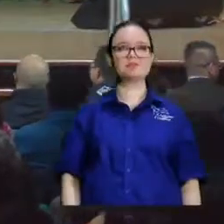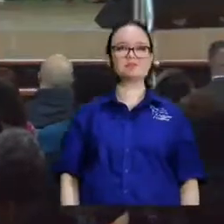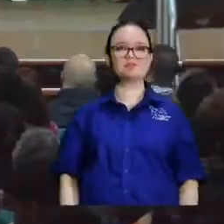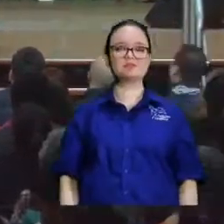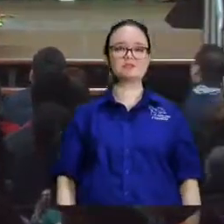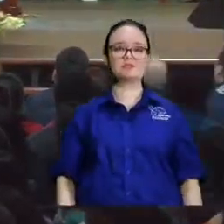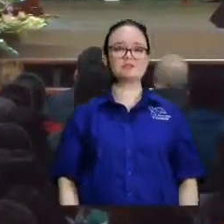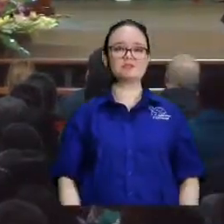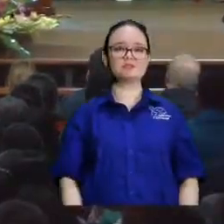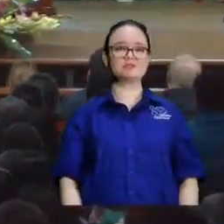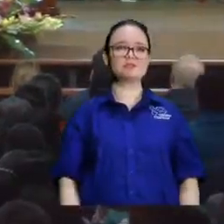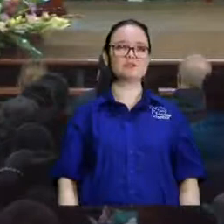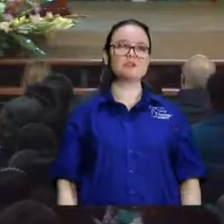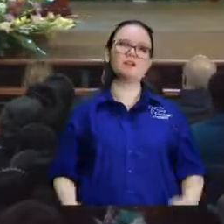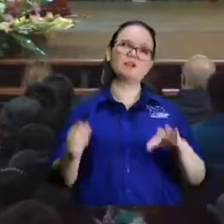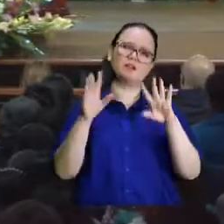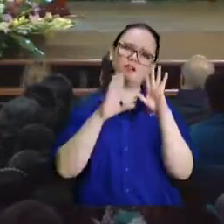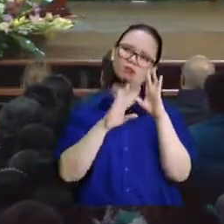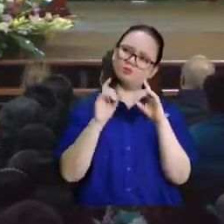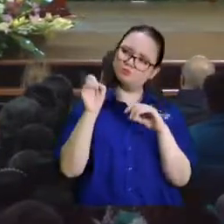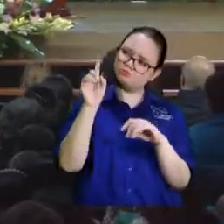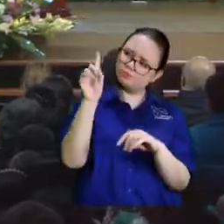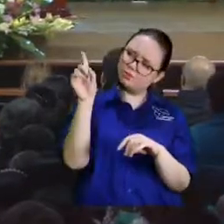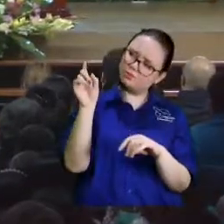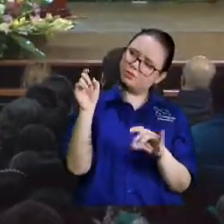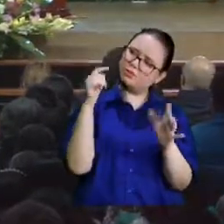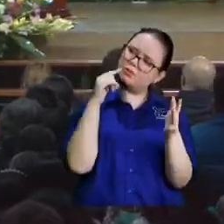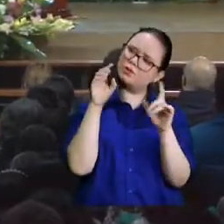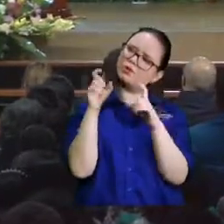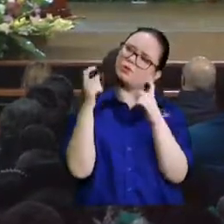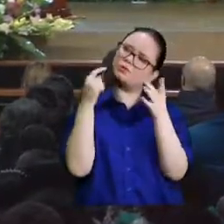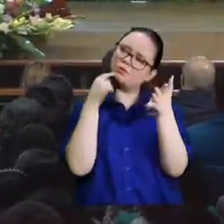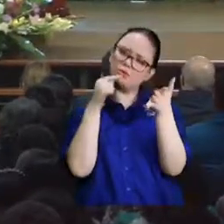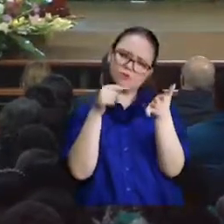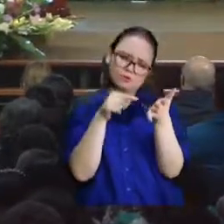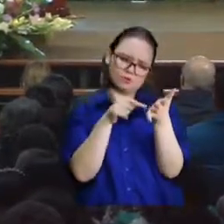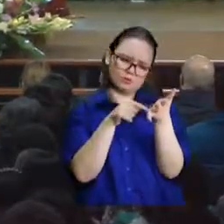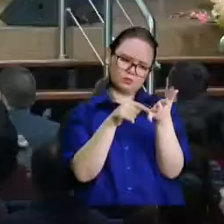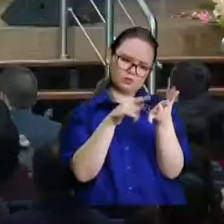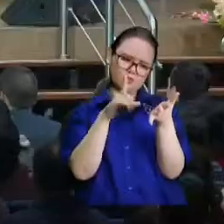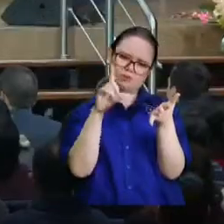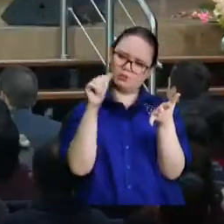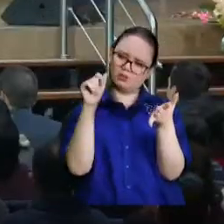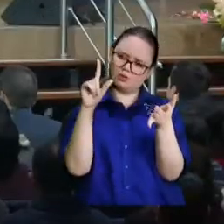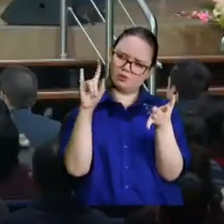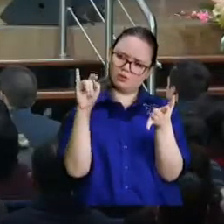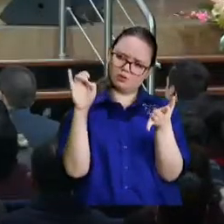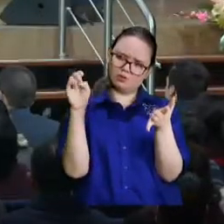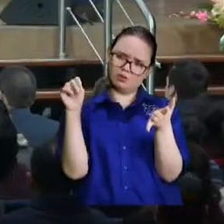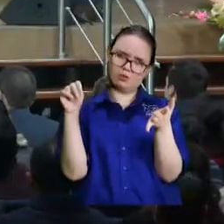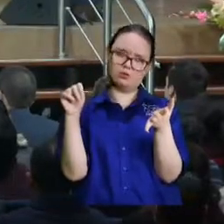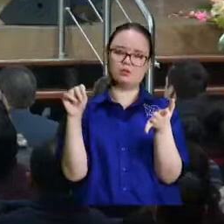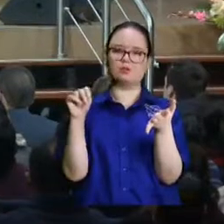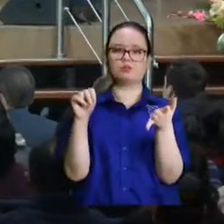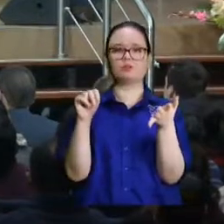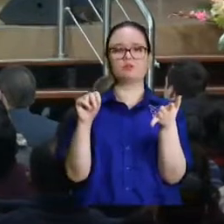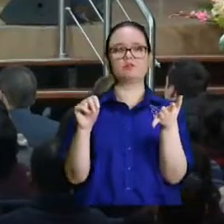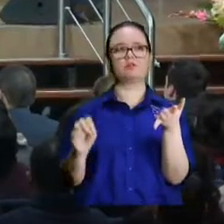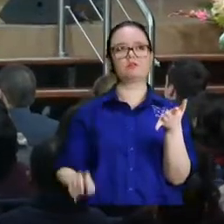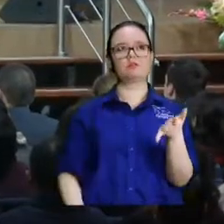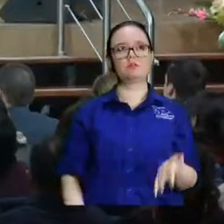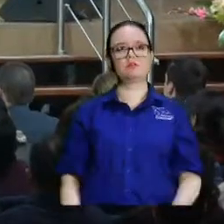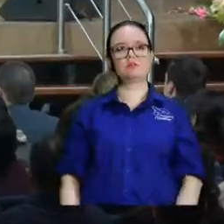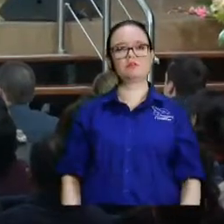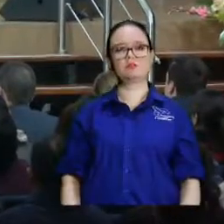ignorancia llegan algunos hermanos me dicen mire hermano como dice esta Biblia dicen los alien en inglés the alien